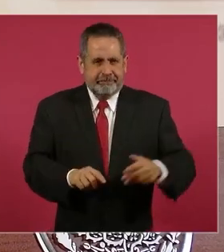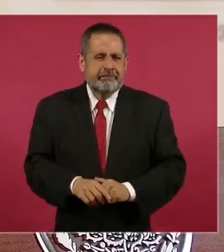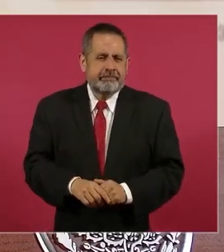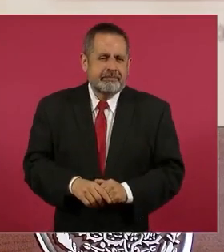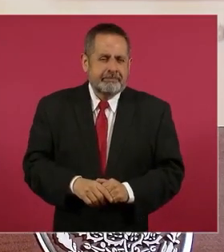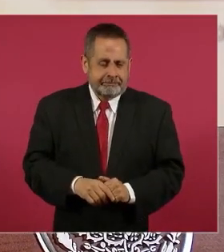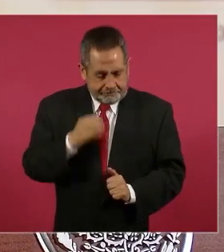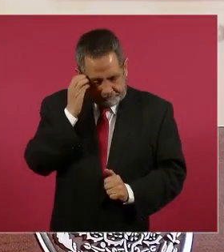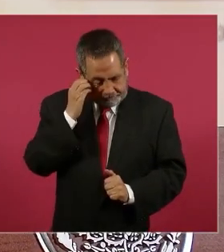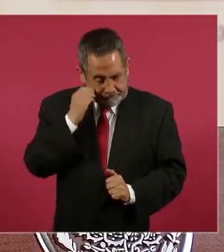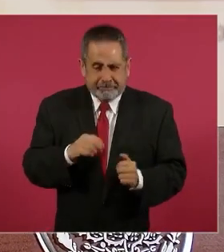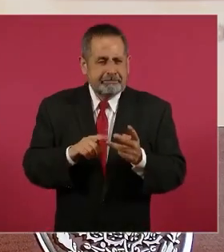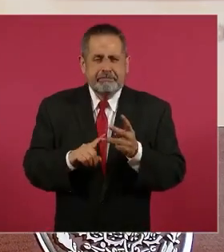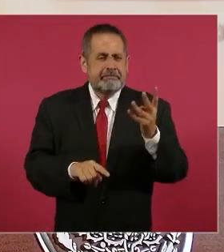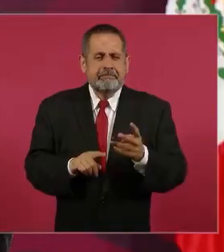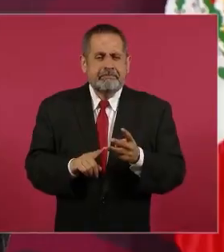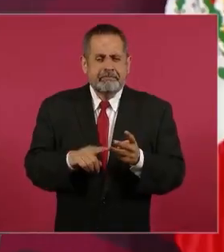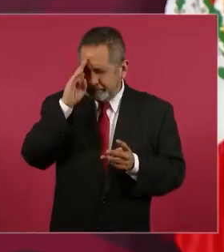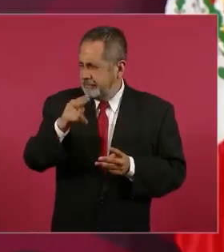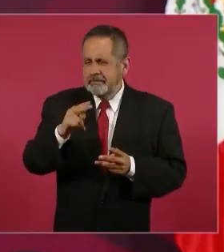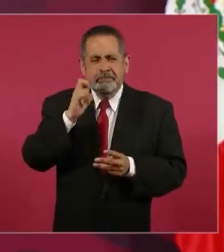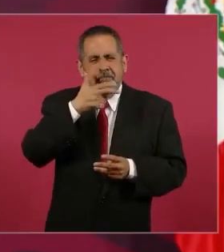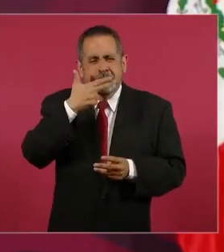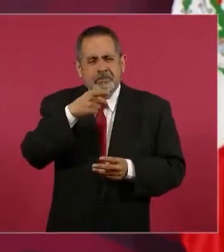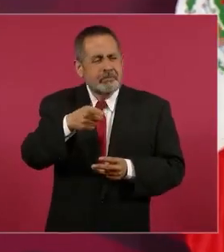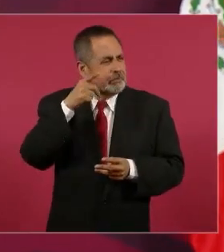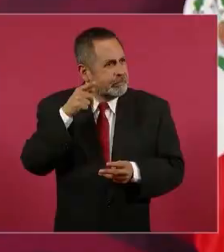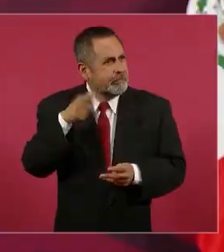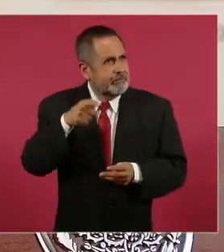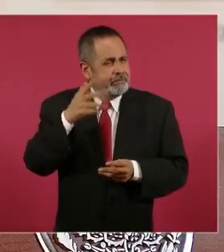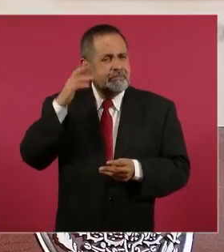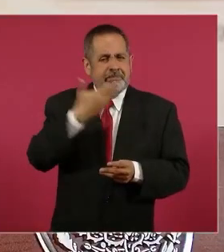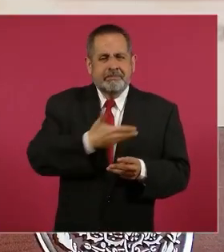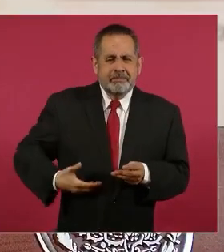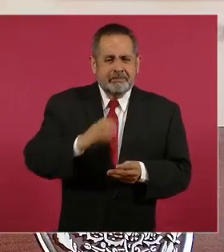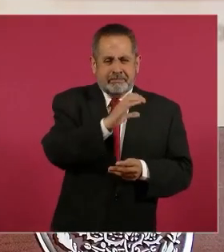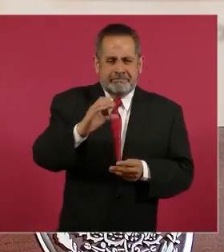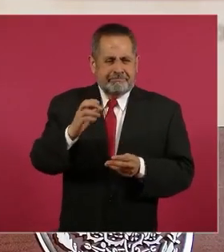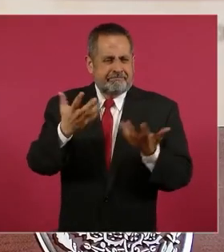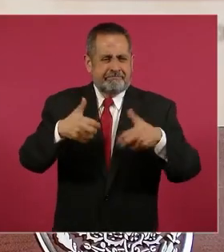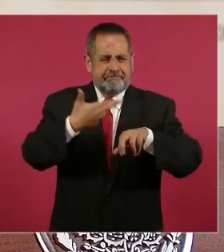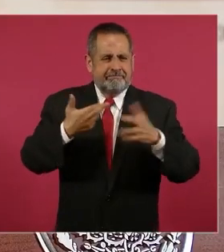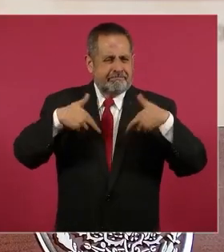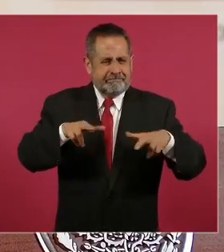como un señor de Chihuahua que era el presidente del Consejo Coordinador Empresarial